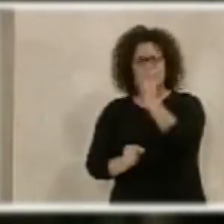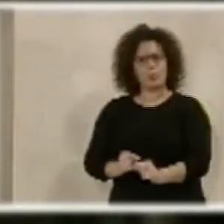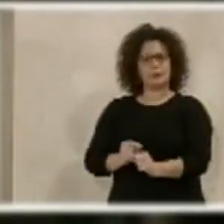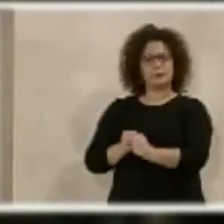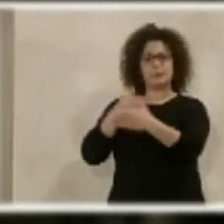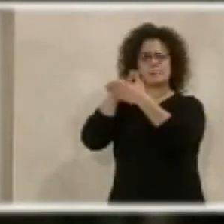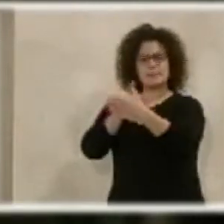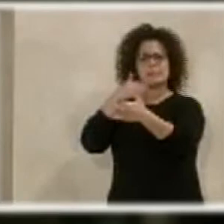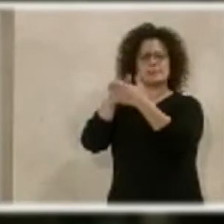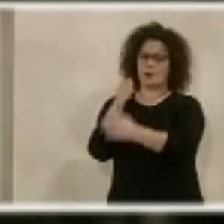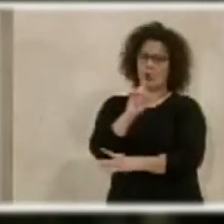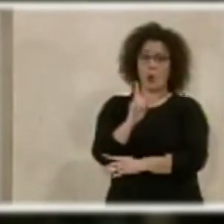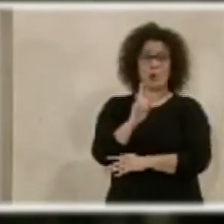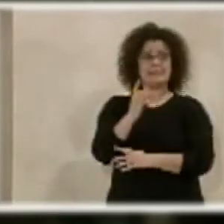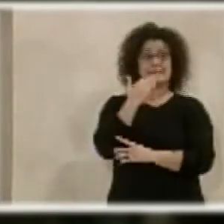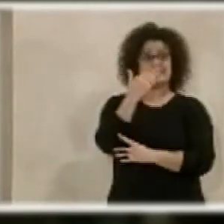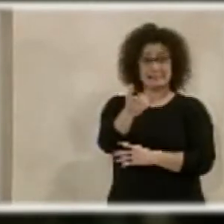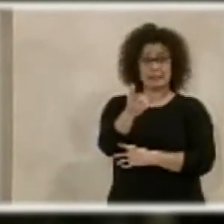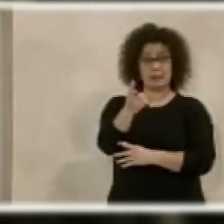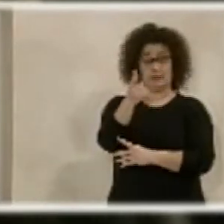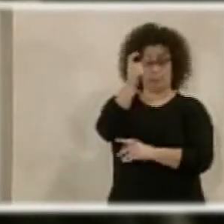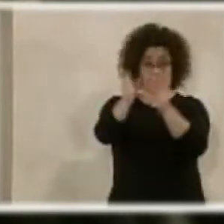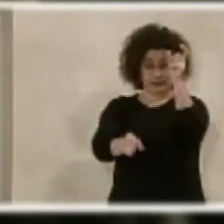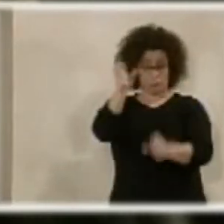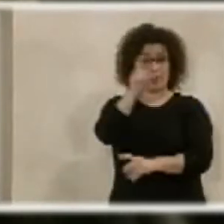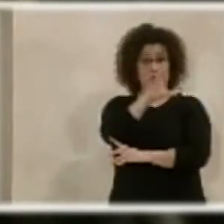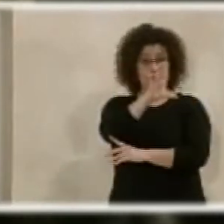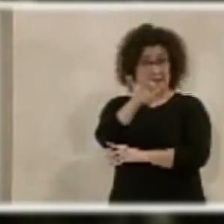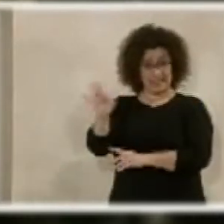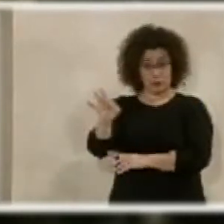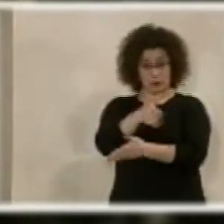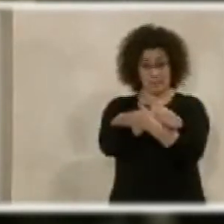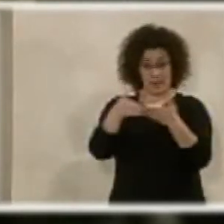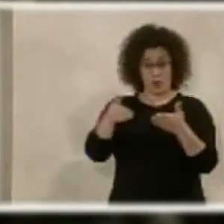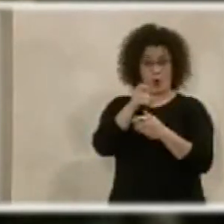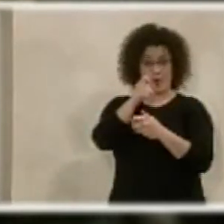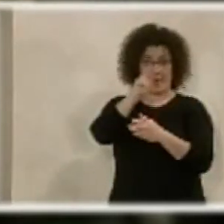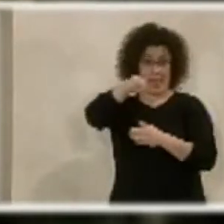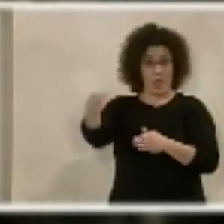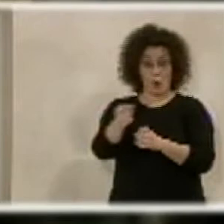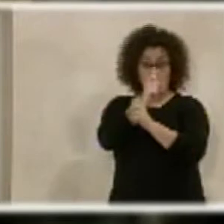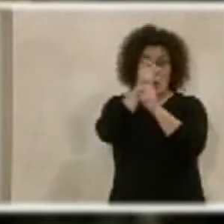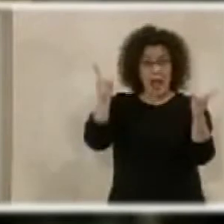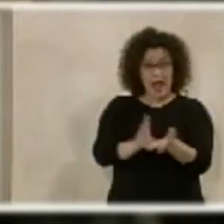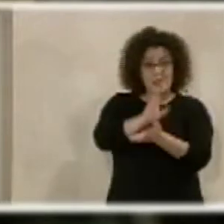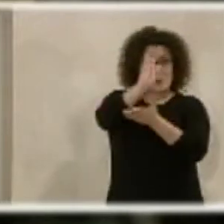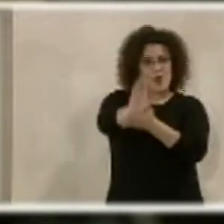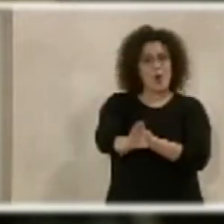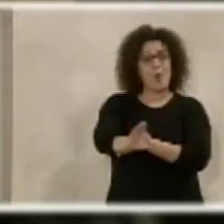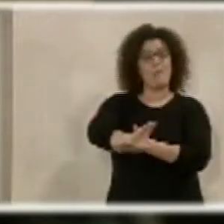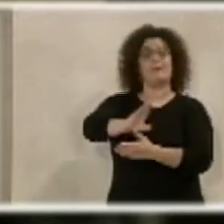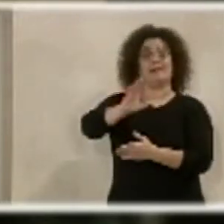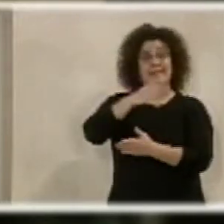que estos señores puedan tener esos 500 millones de euros más en este año depende muy mucho de que los